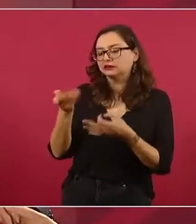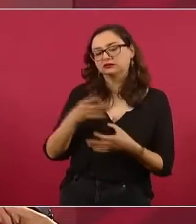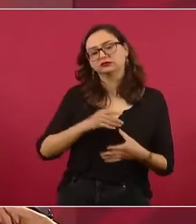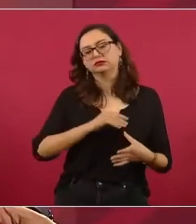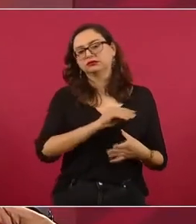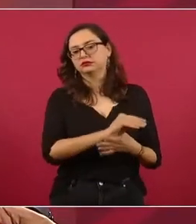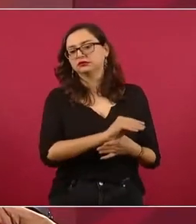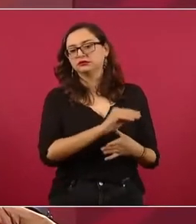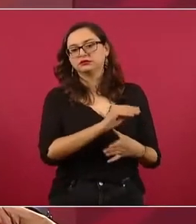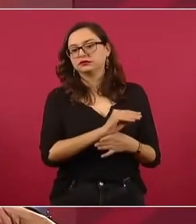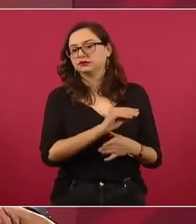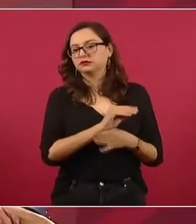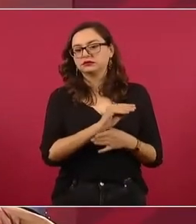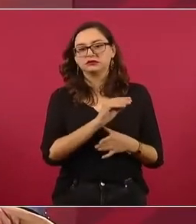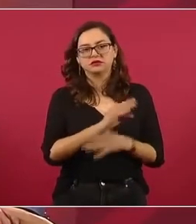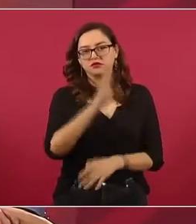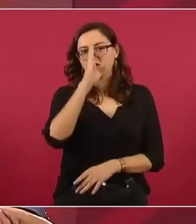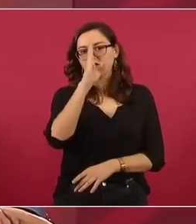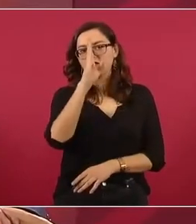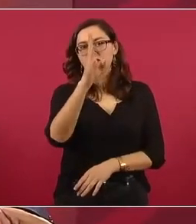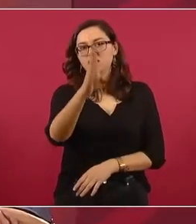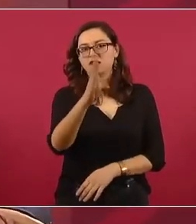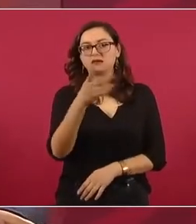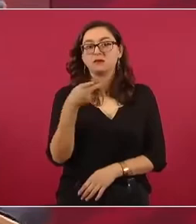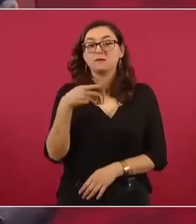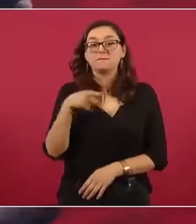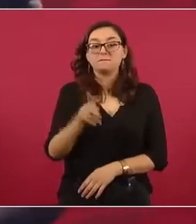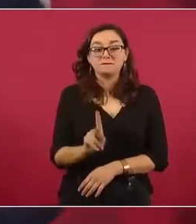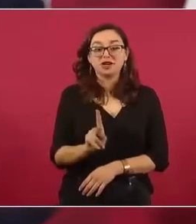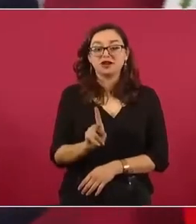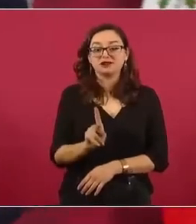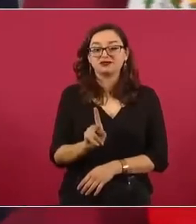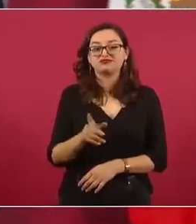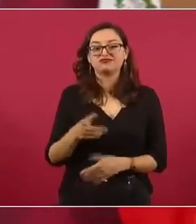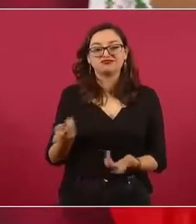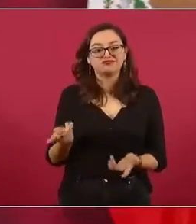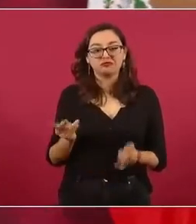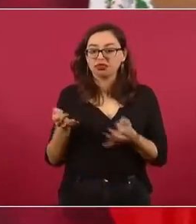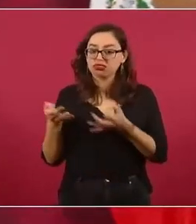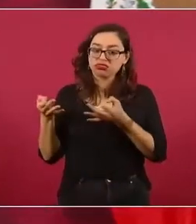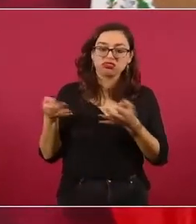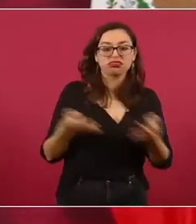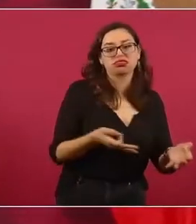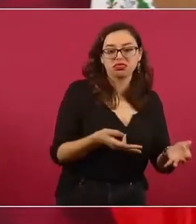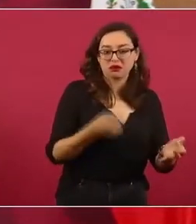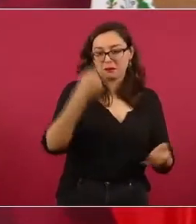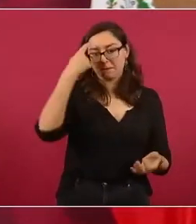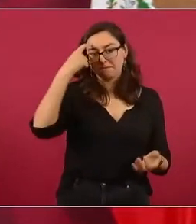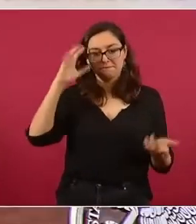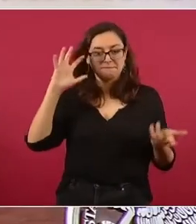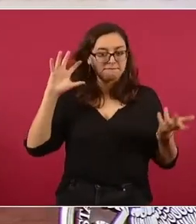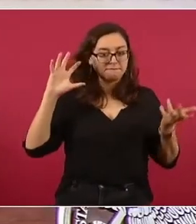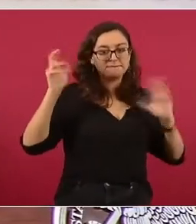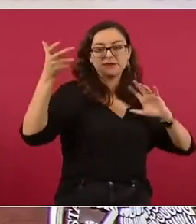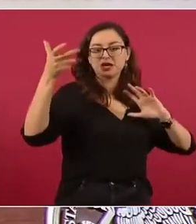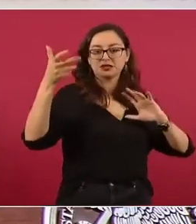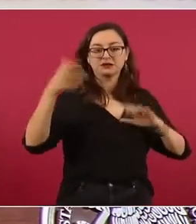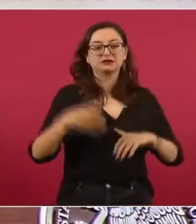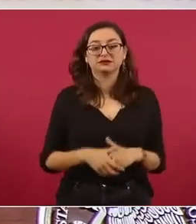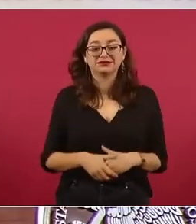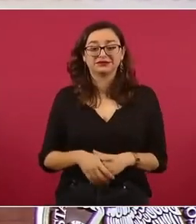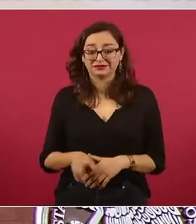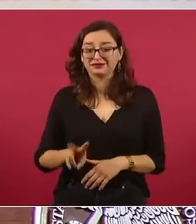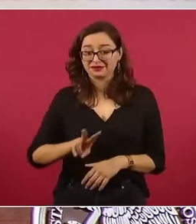Se vuelven locos, eso de que el poder atonta a los inteligentes y a los tontos los vuelve locos